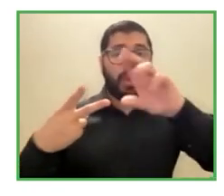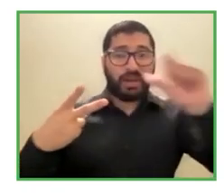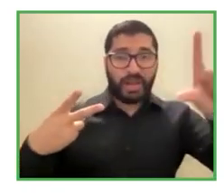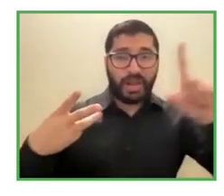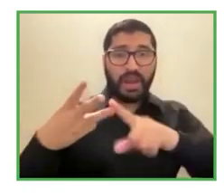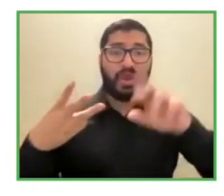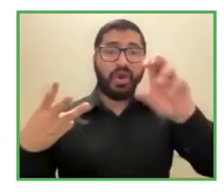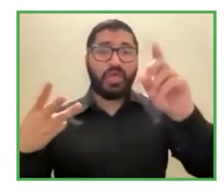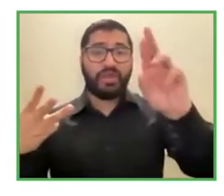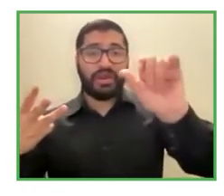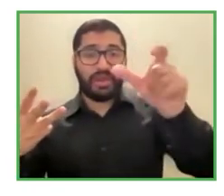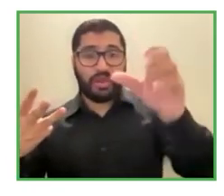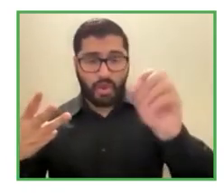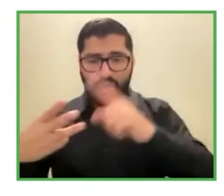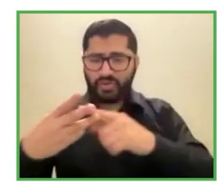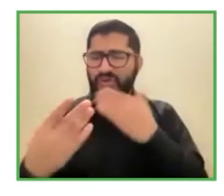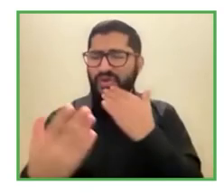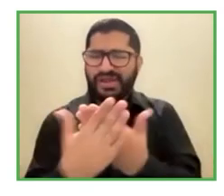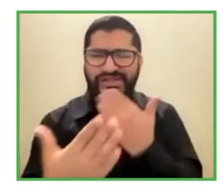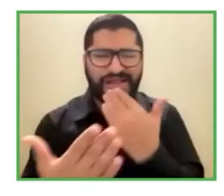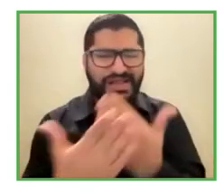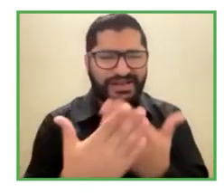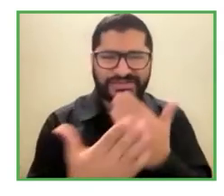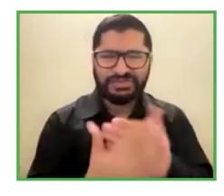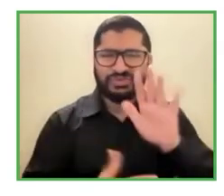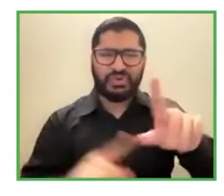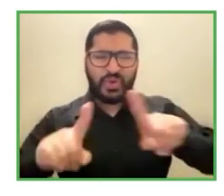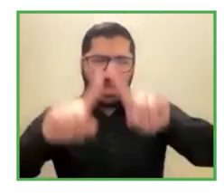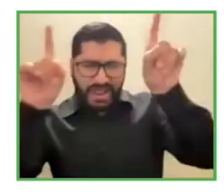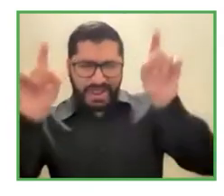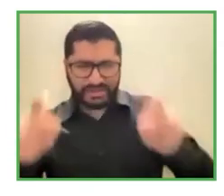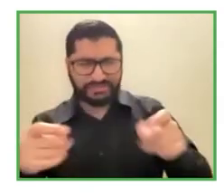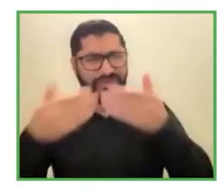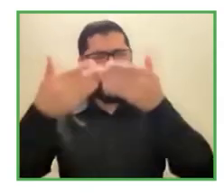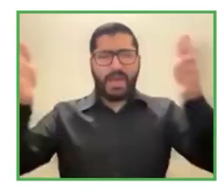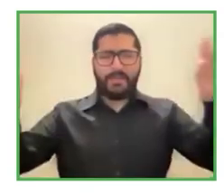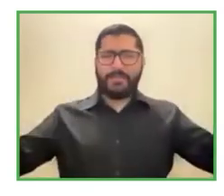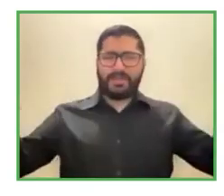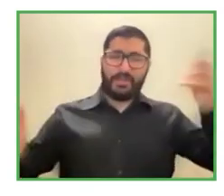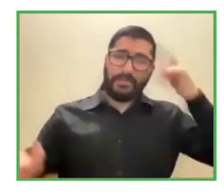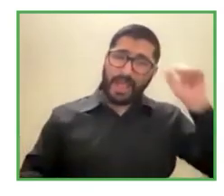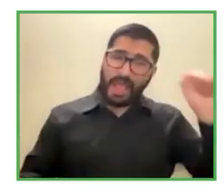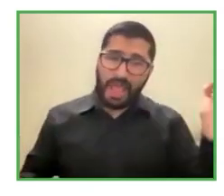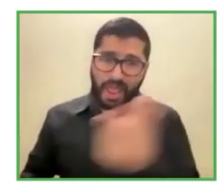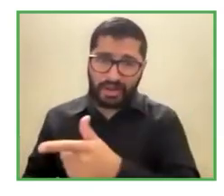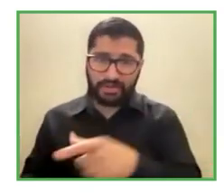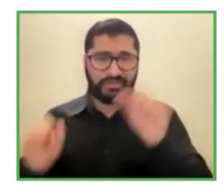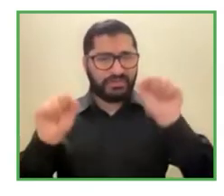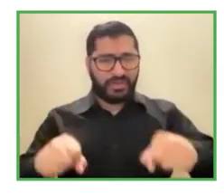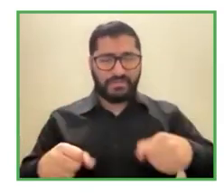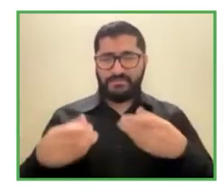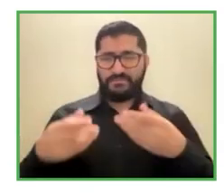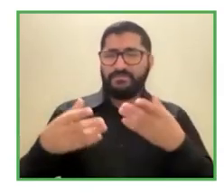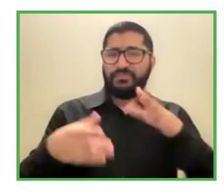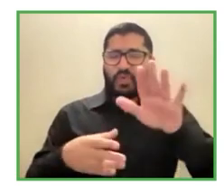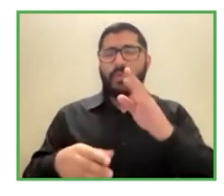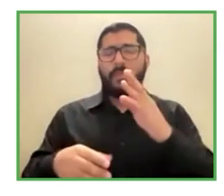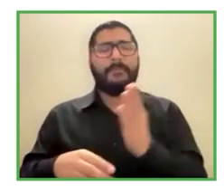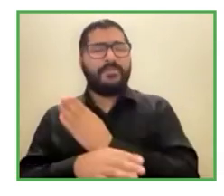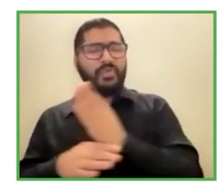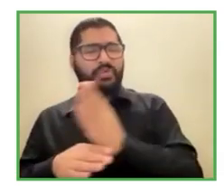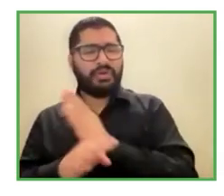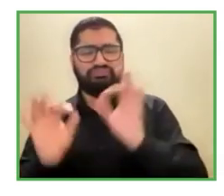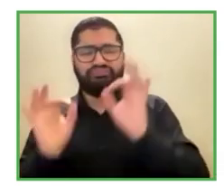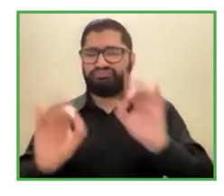trabajo como empresa ¿dudaron en alguna oportunidad de seguir adelante con sus proyectos? les pido que nos